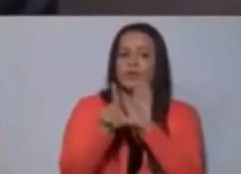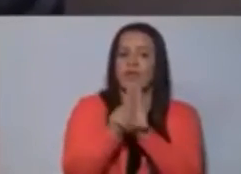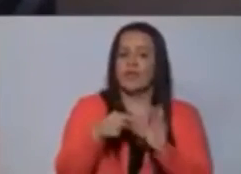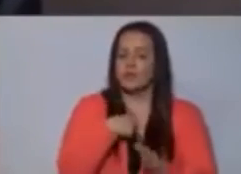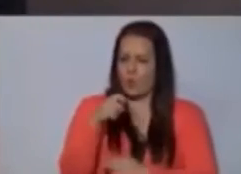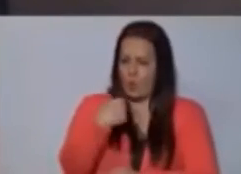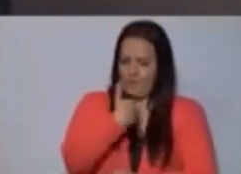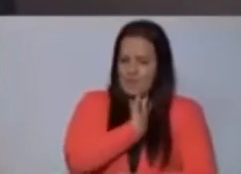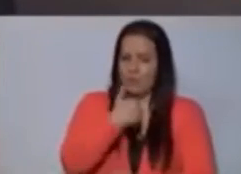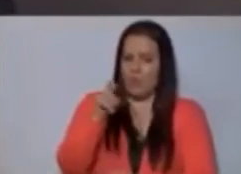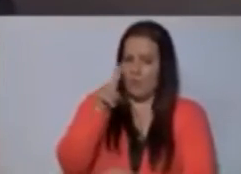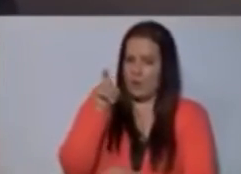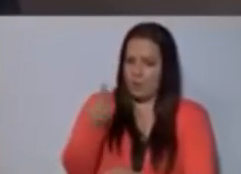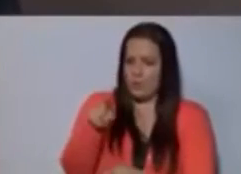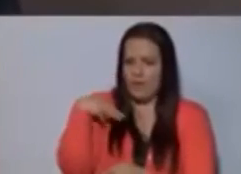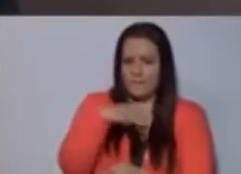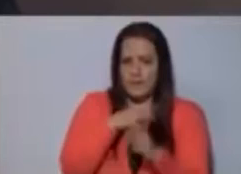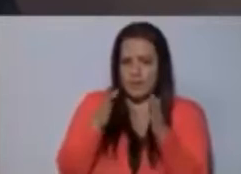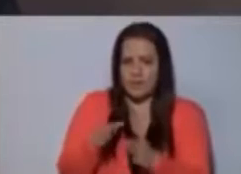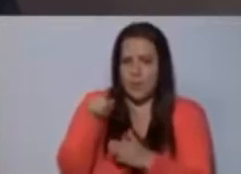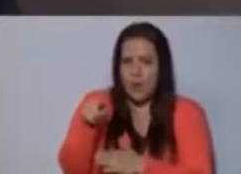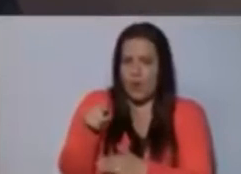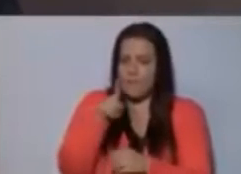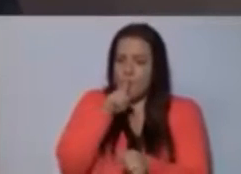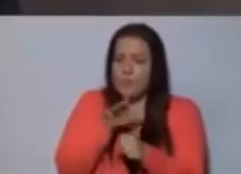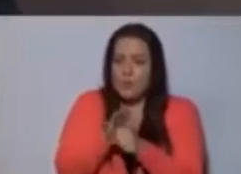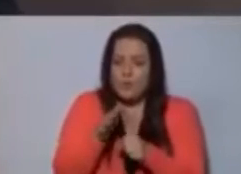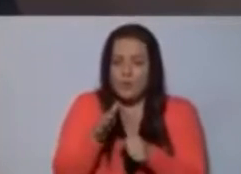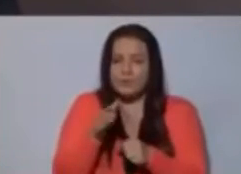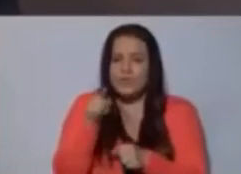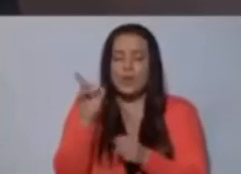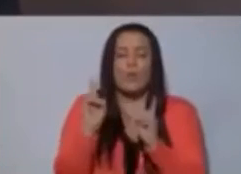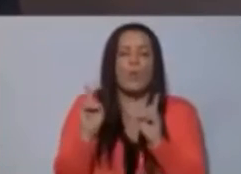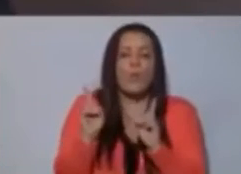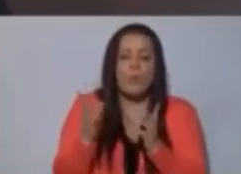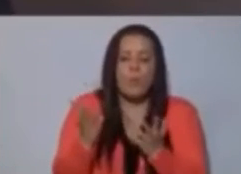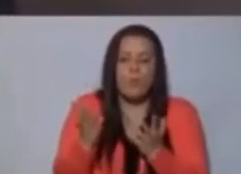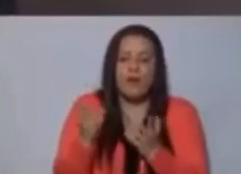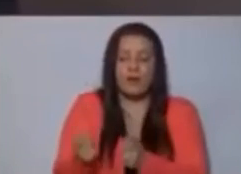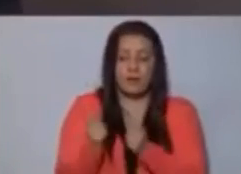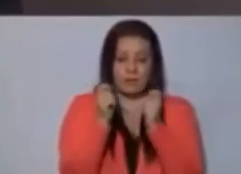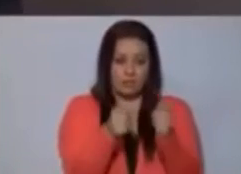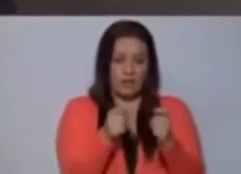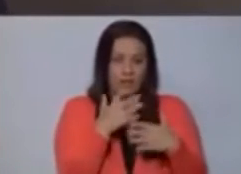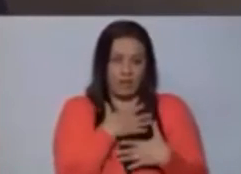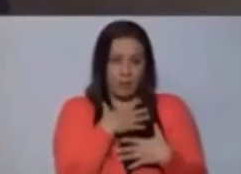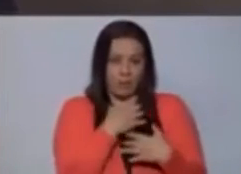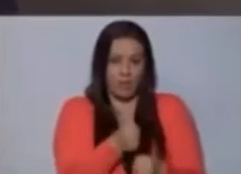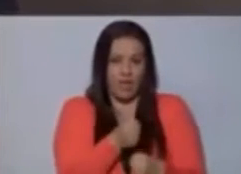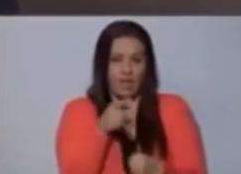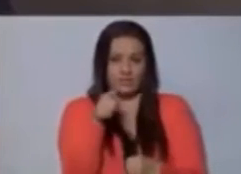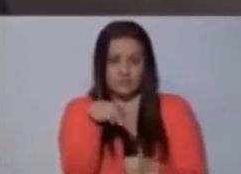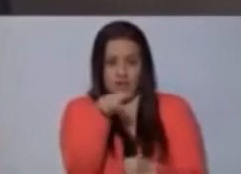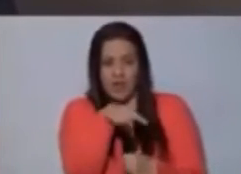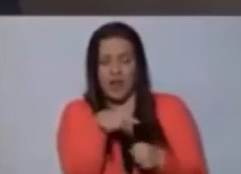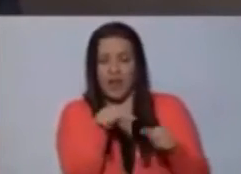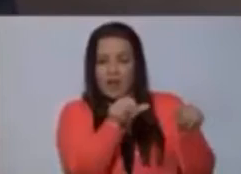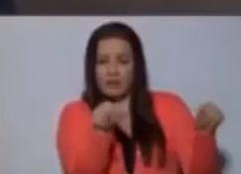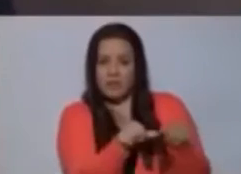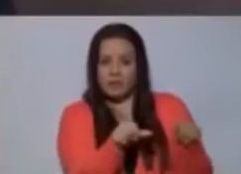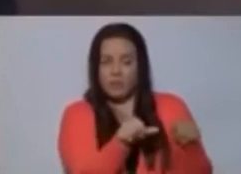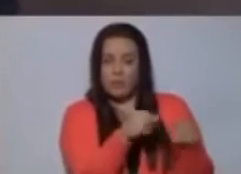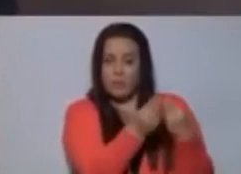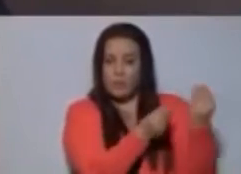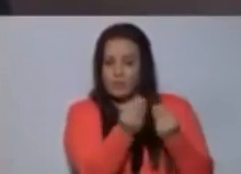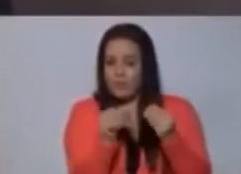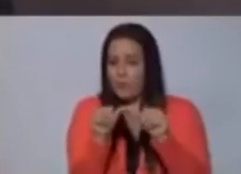pregunté al ministro que si el propósito era darle confianza al sector productivo, al sector privado.